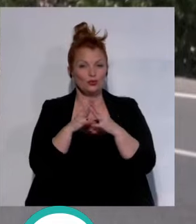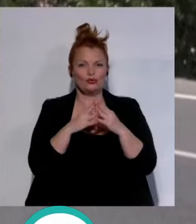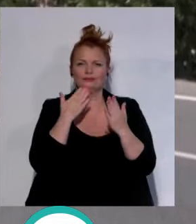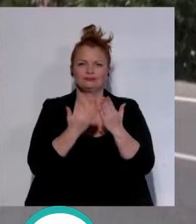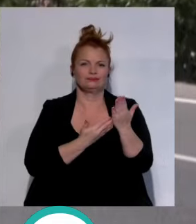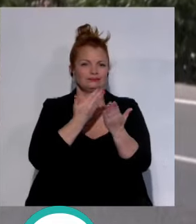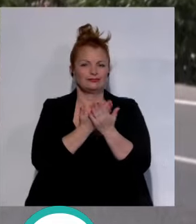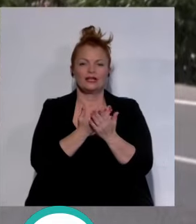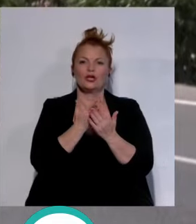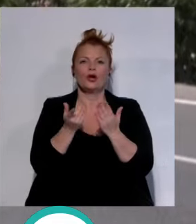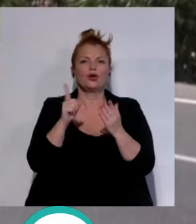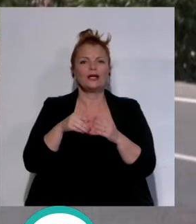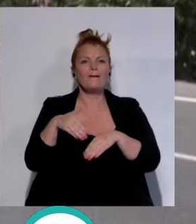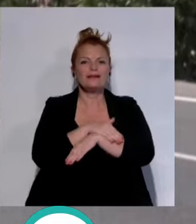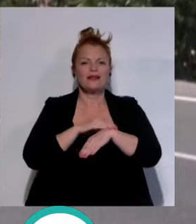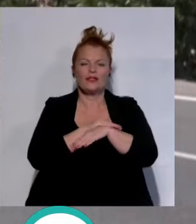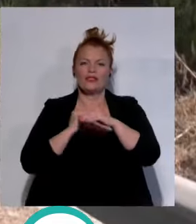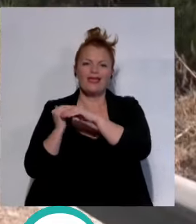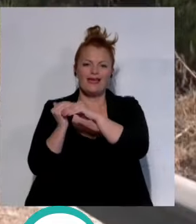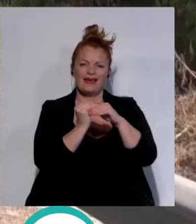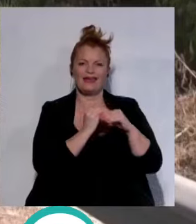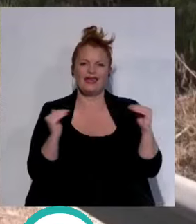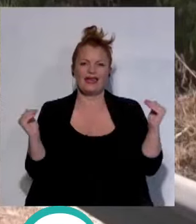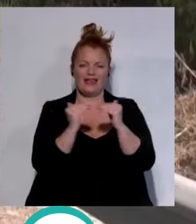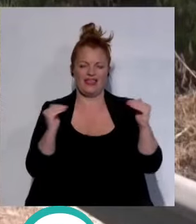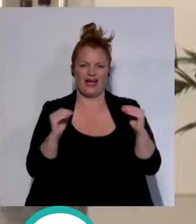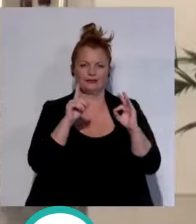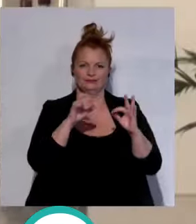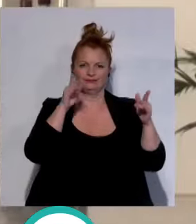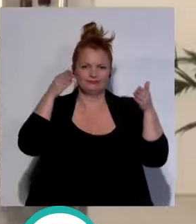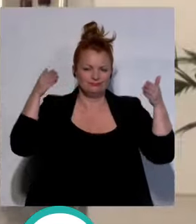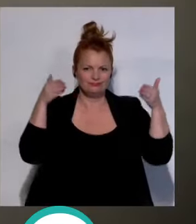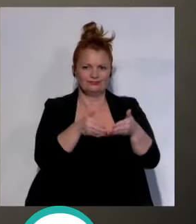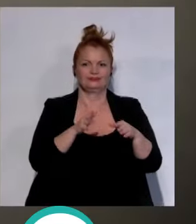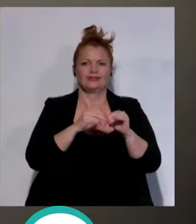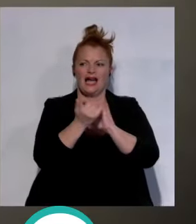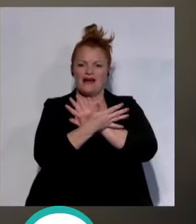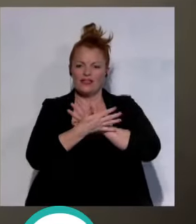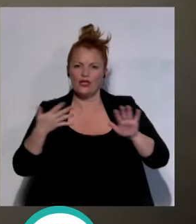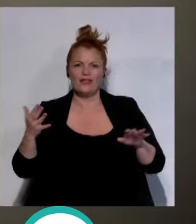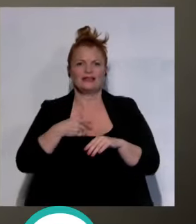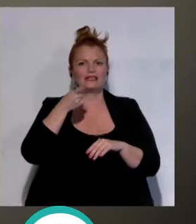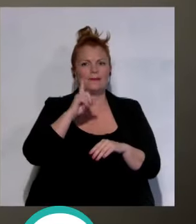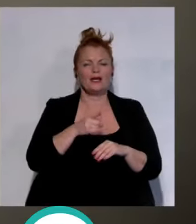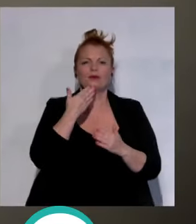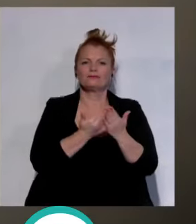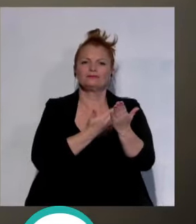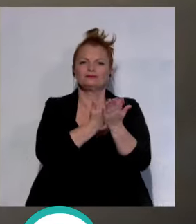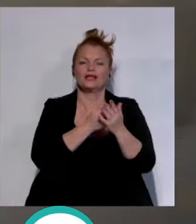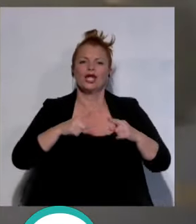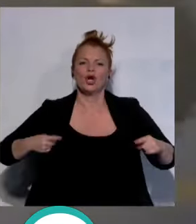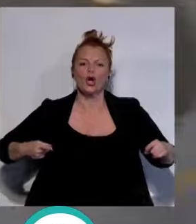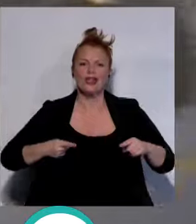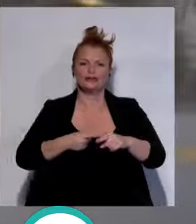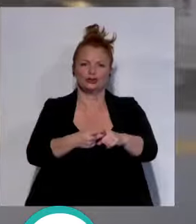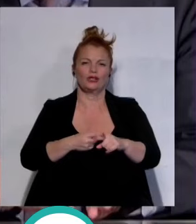solicitar a las administraciones equidad en su tratamiento. Ya no solo ha hablado de alta velocidad, ha reclamado al menos las conexiones